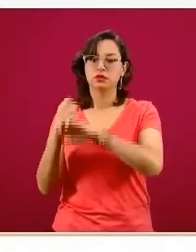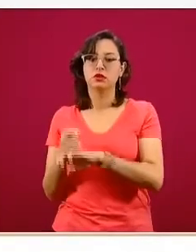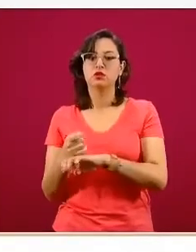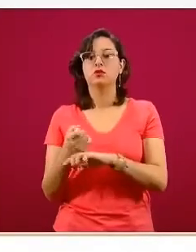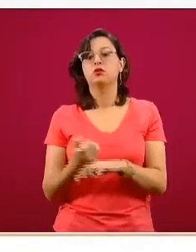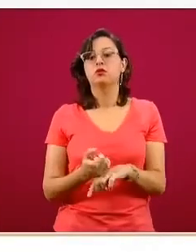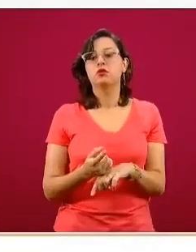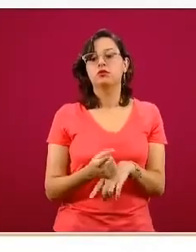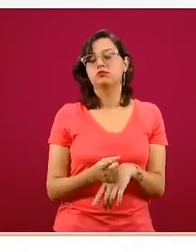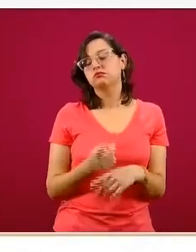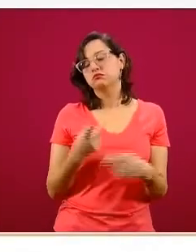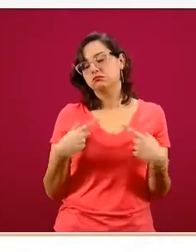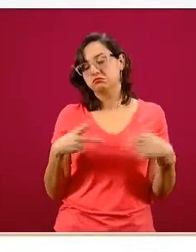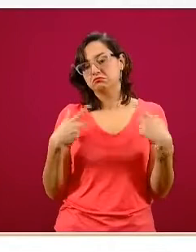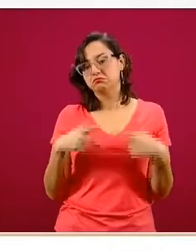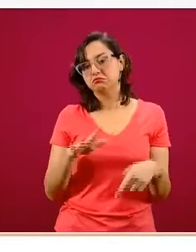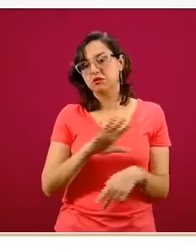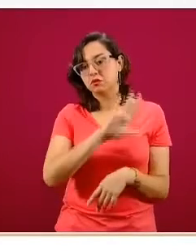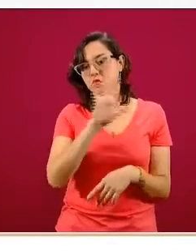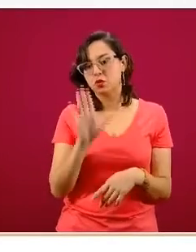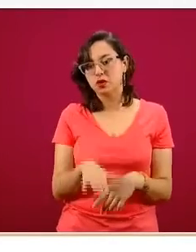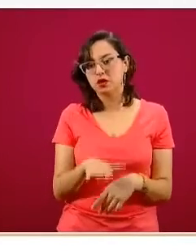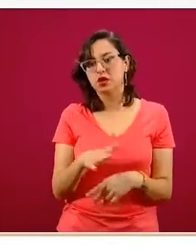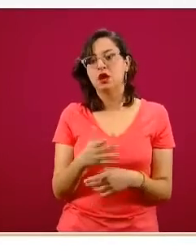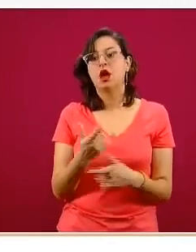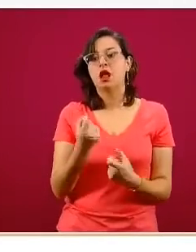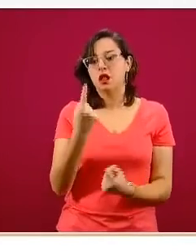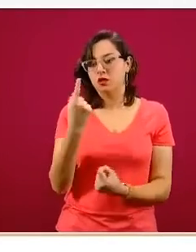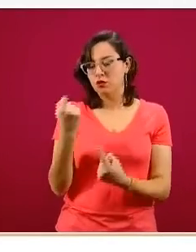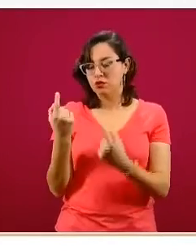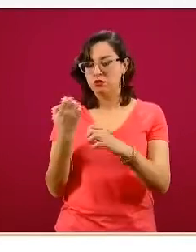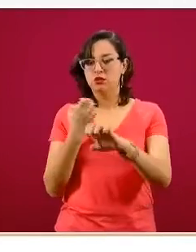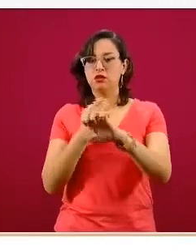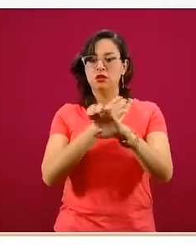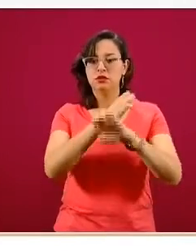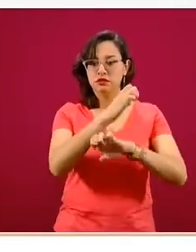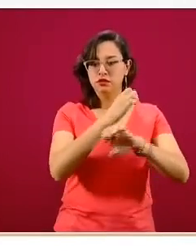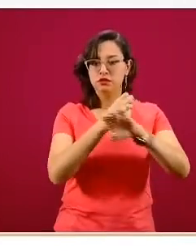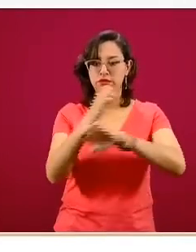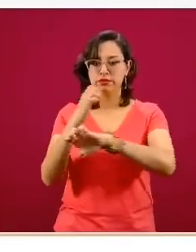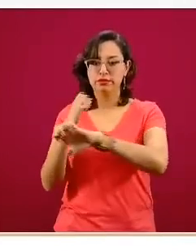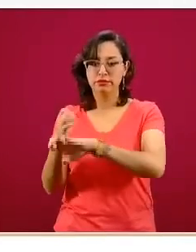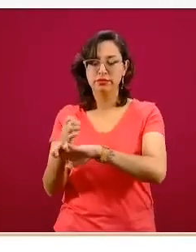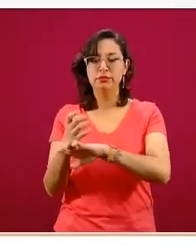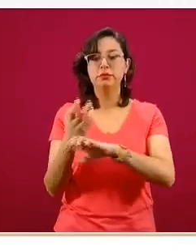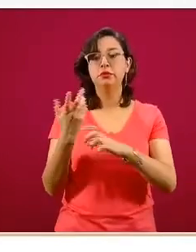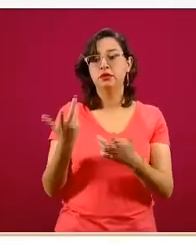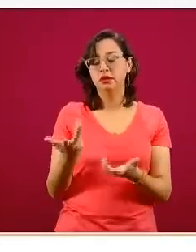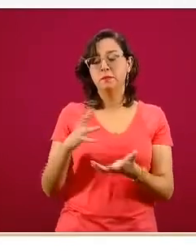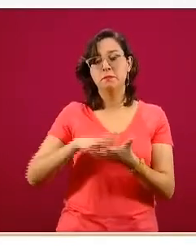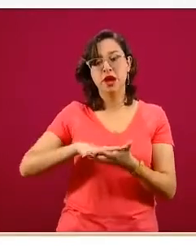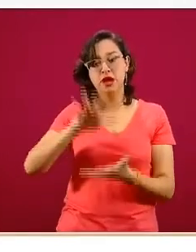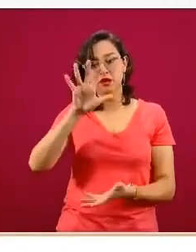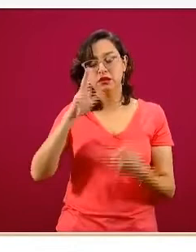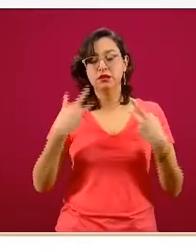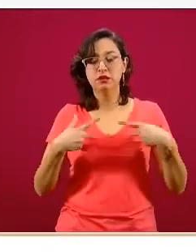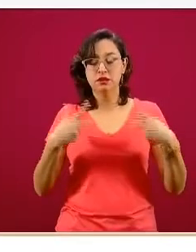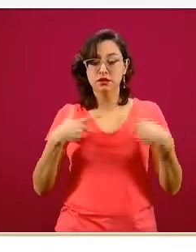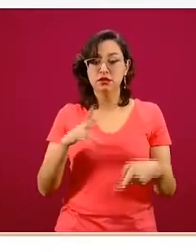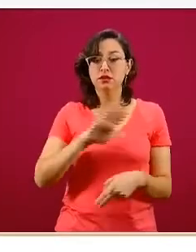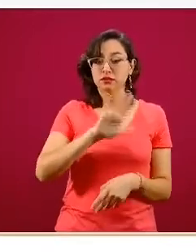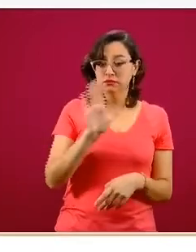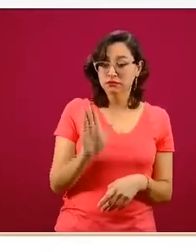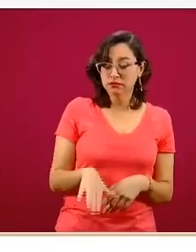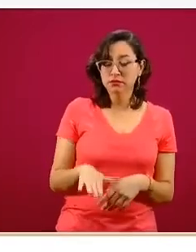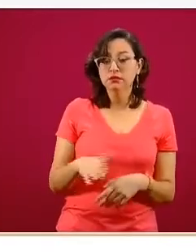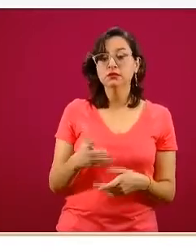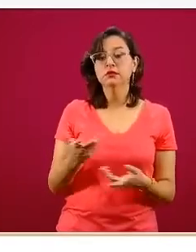la defunción y en donde también podemos ver en qué estados hay la posibilidad de que el número de defunciones se incremente o ya en este momento